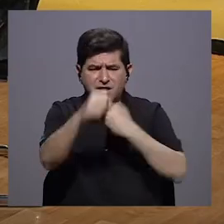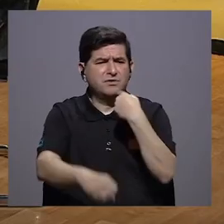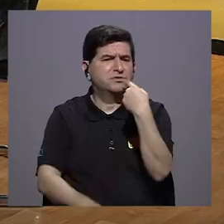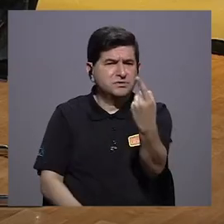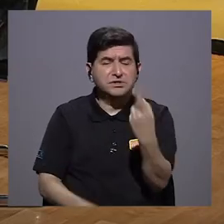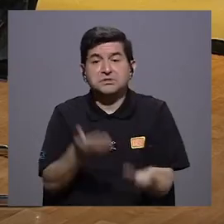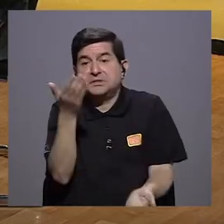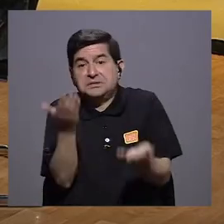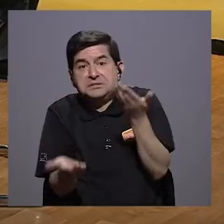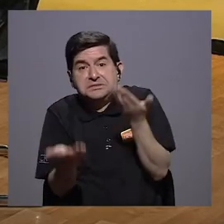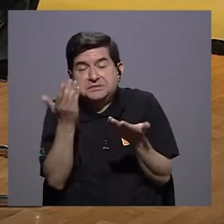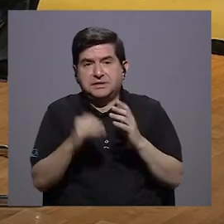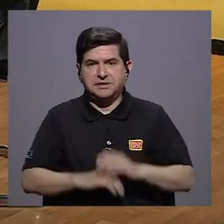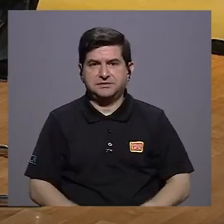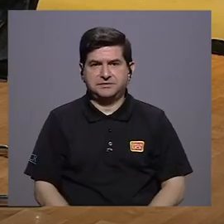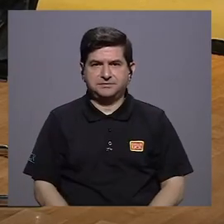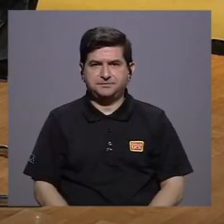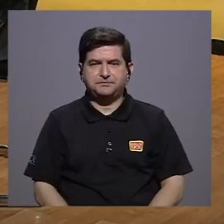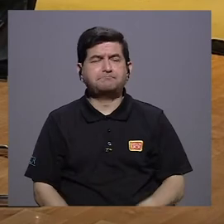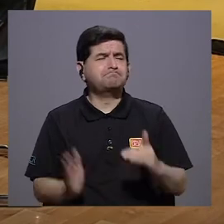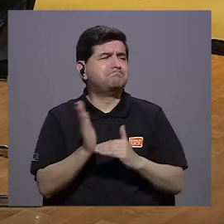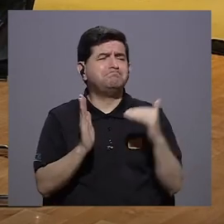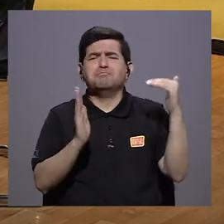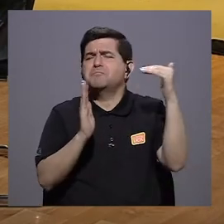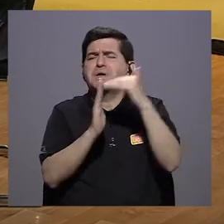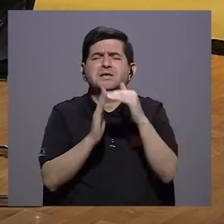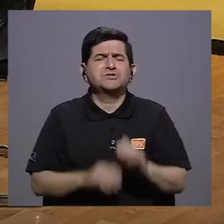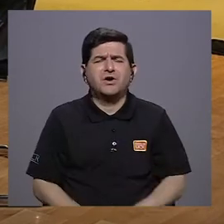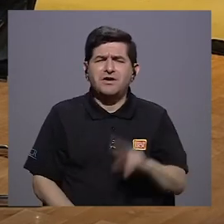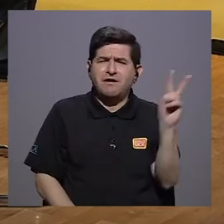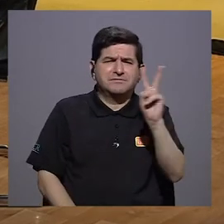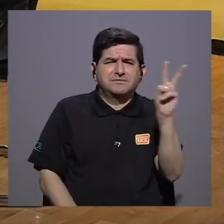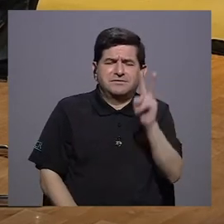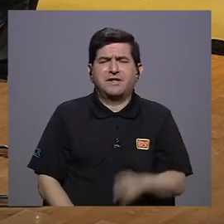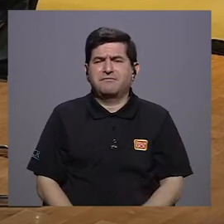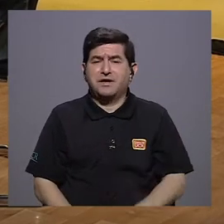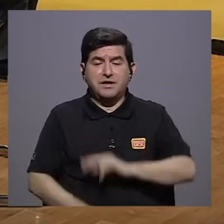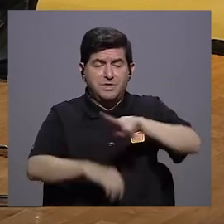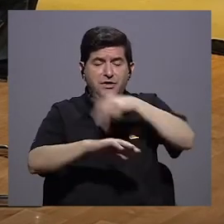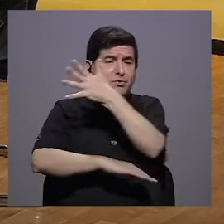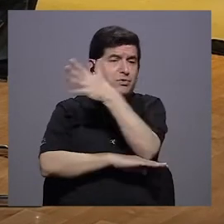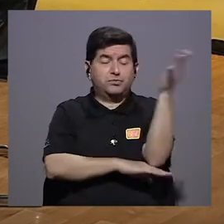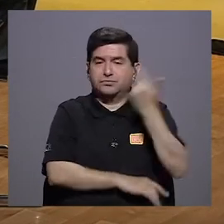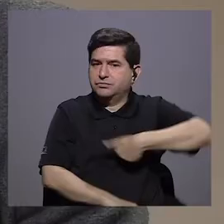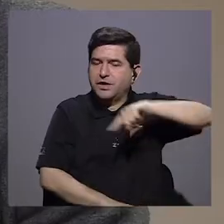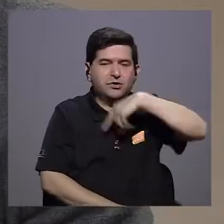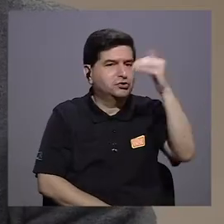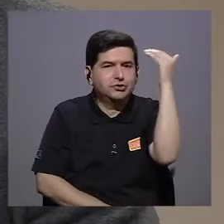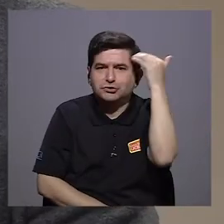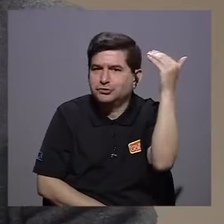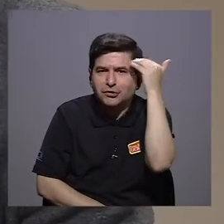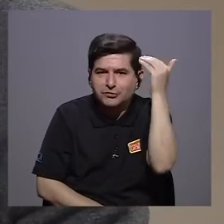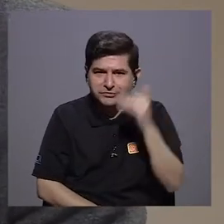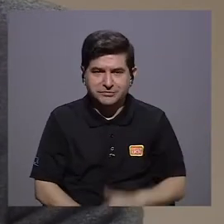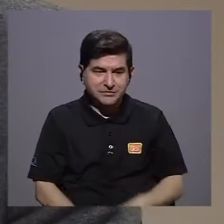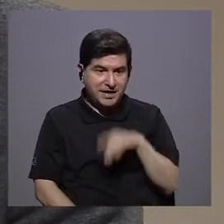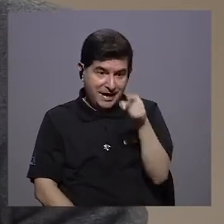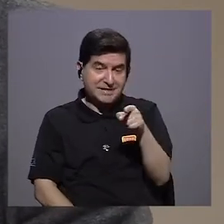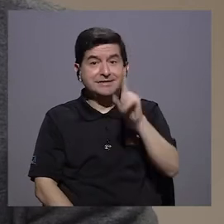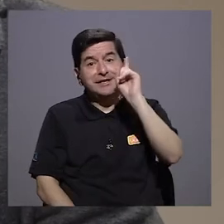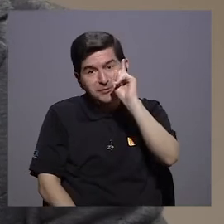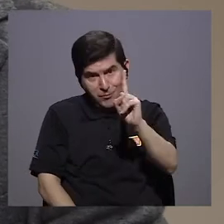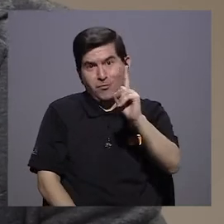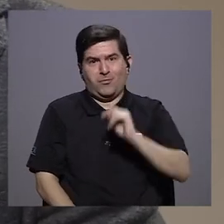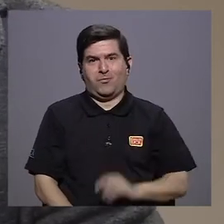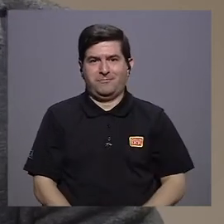probablemente hay millones de virus que circulan en la naturaleza que no conocemos. Esto resulta ser que es uno de